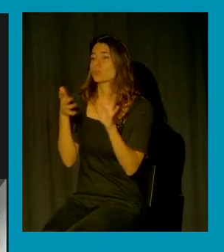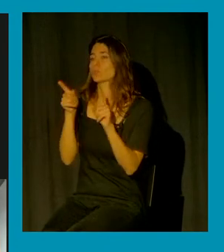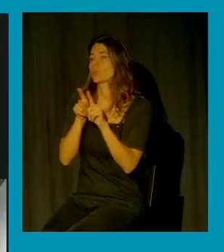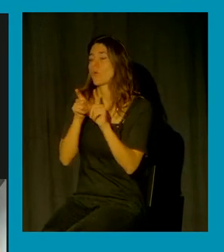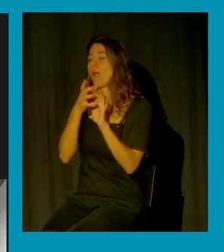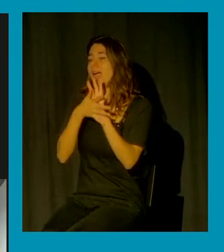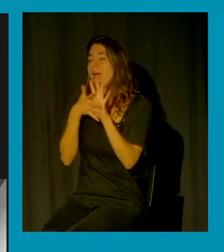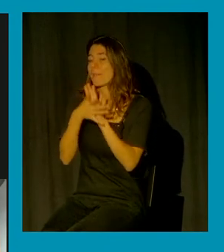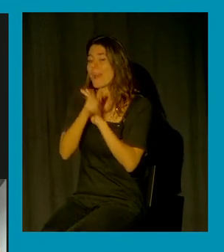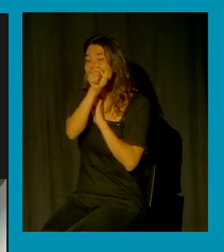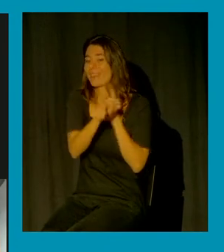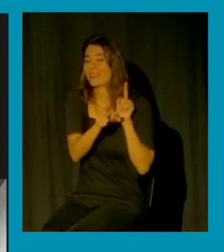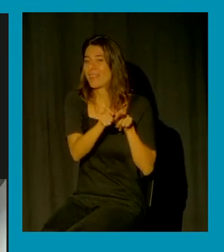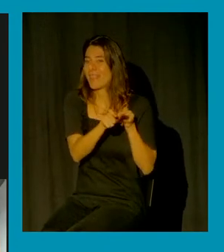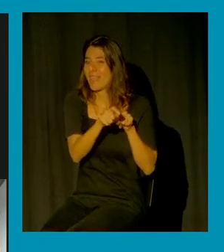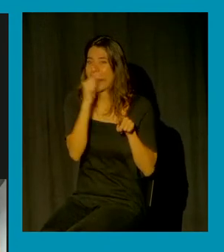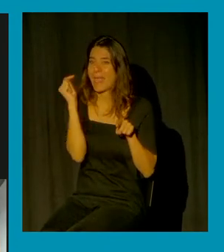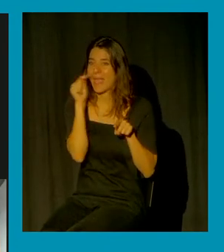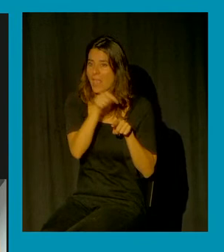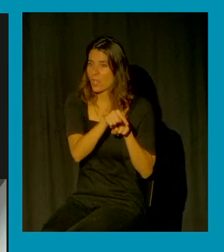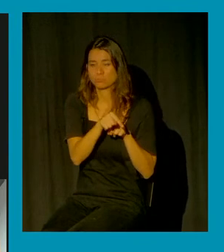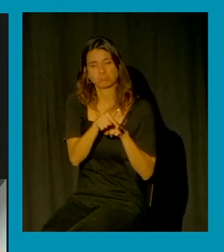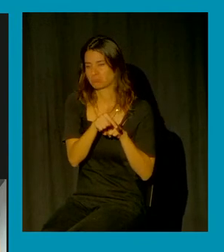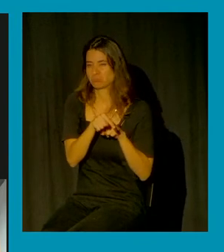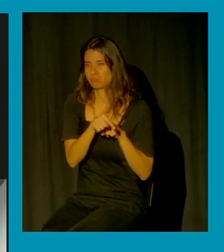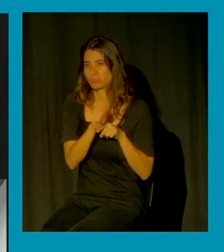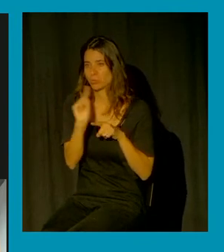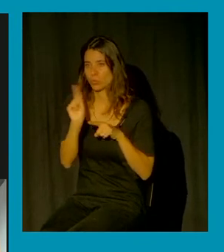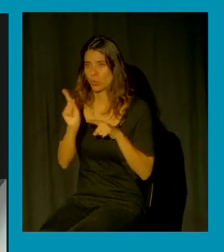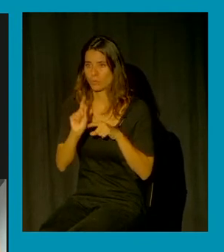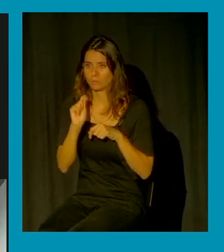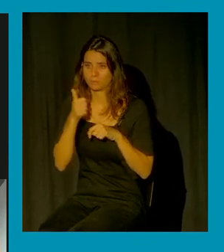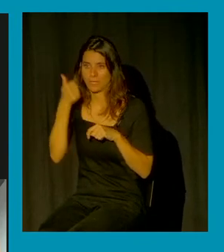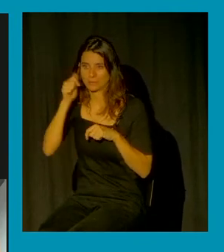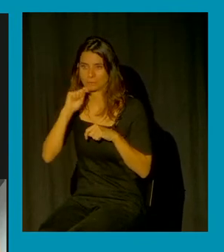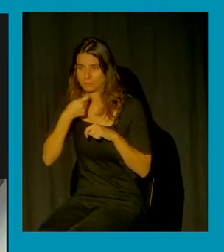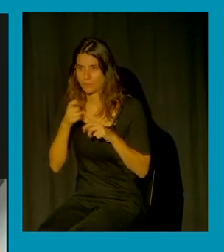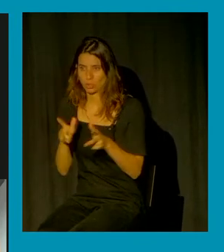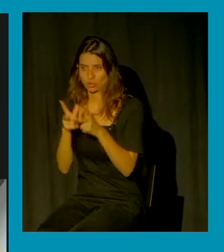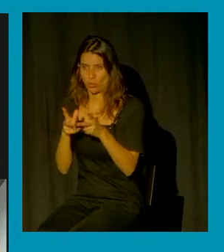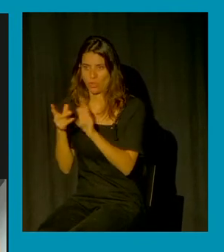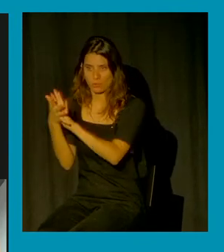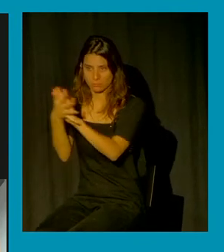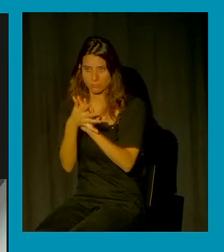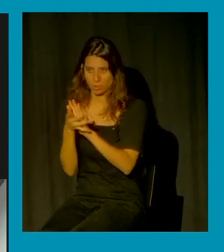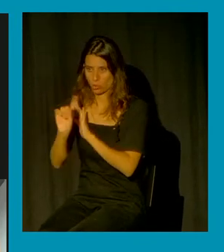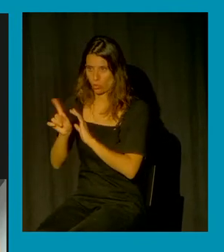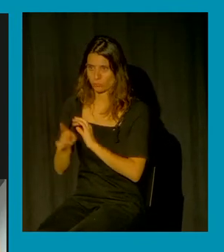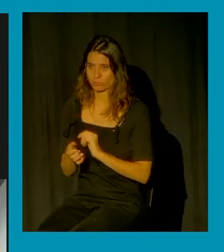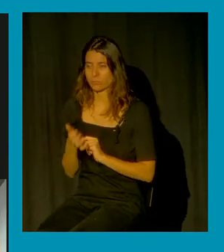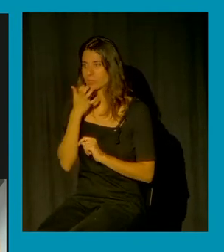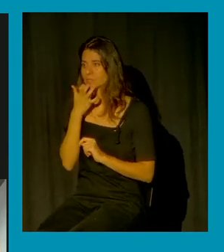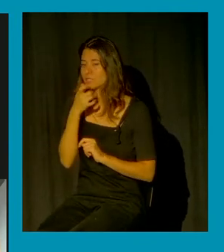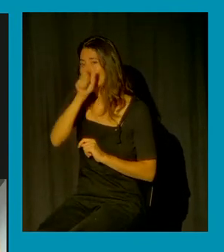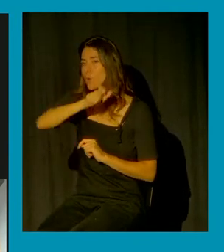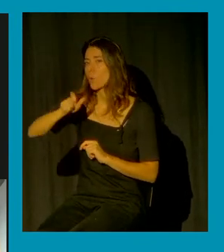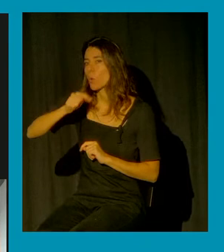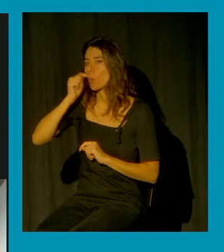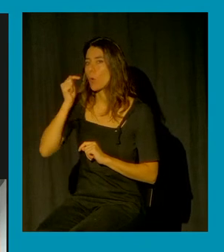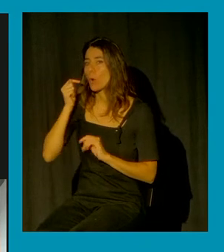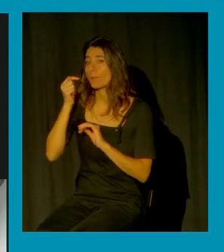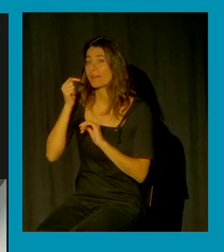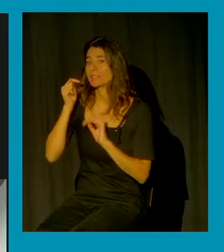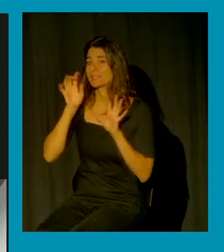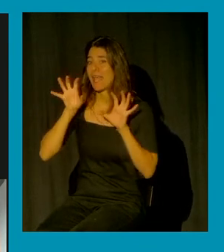es como los hombres que agreden no son los hombres que están dentro del conjunto social ¿no? hacemos un ejercicio de